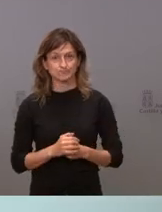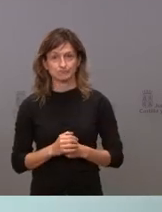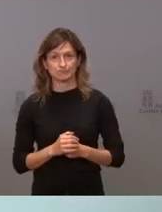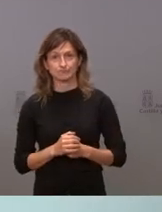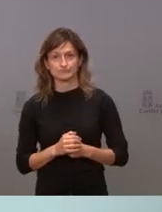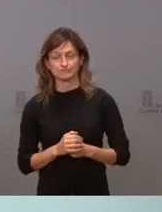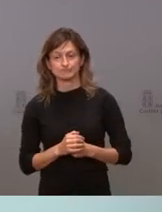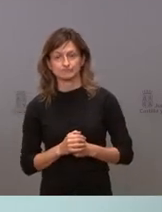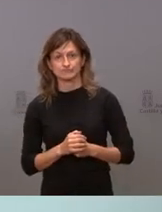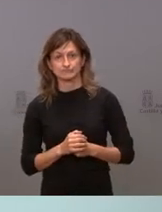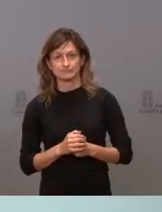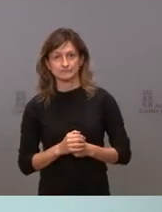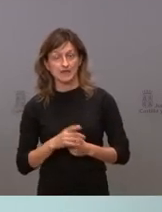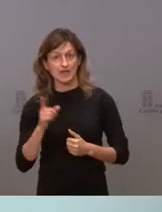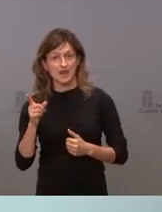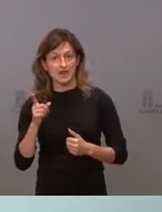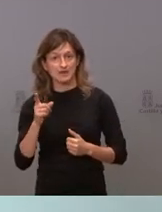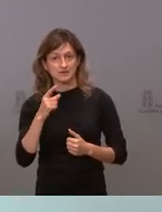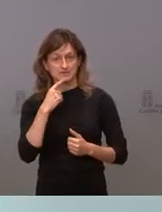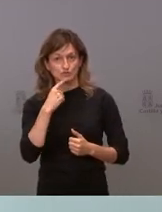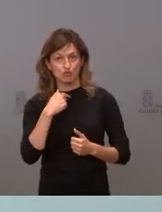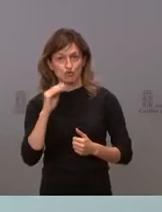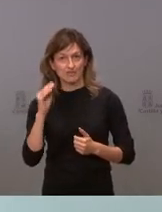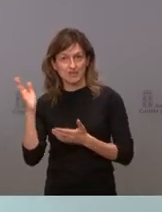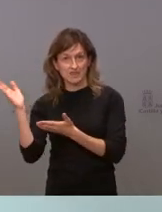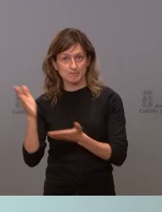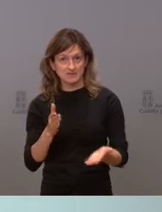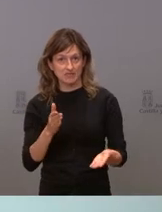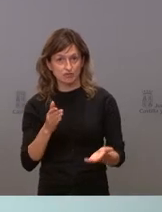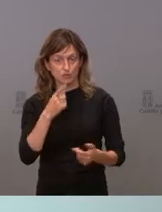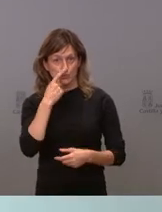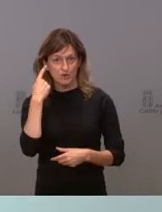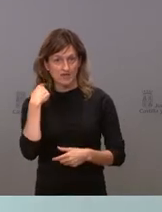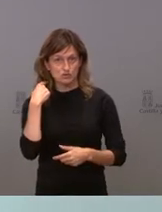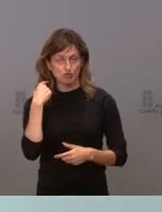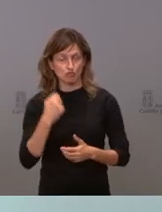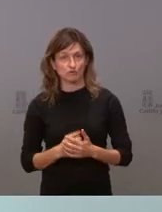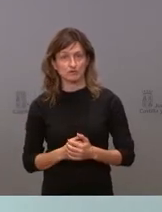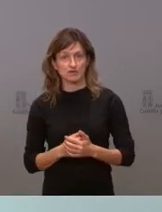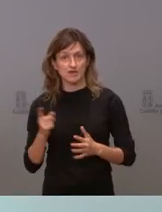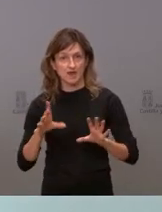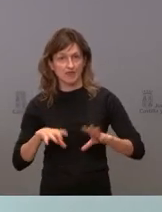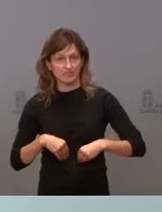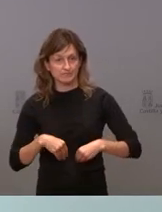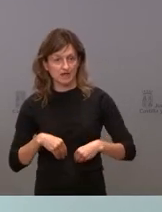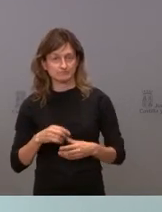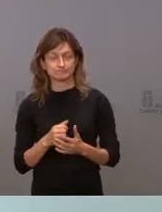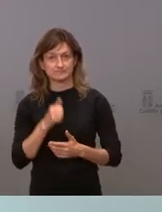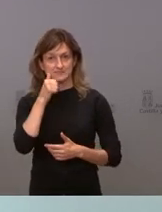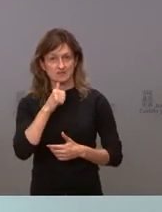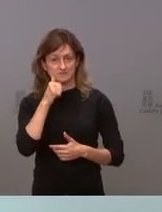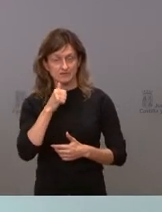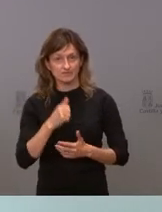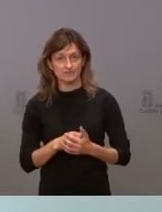por aceptar la invitación que hice hace un año exactamente en